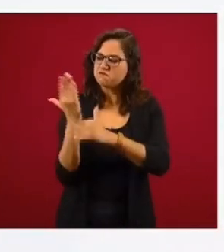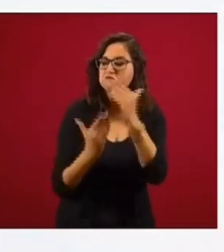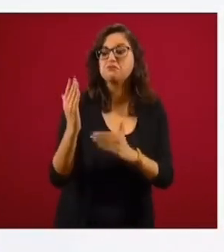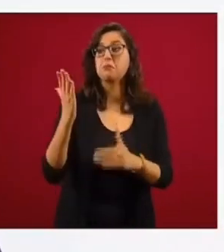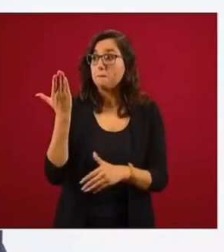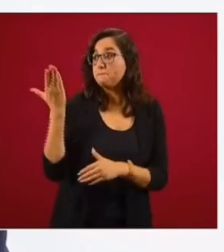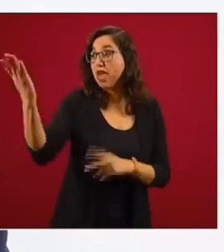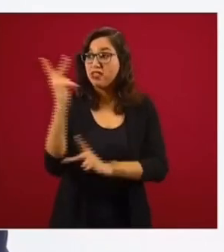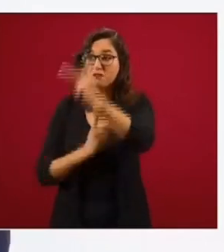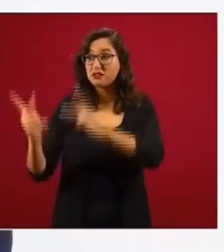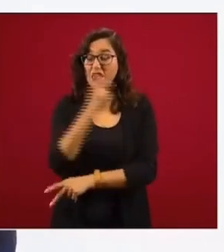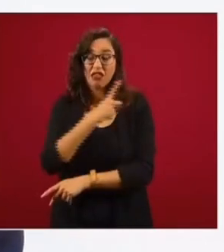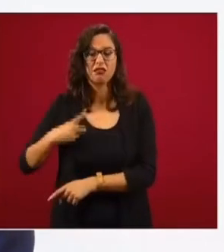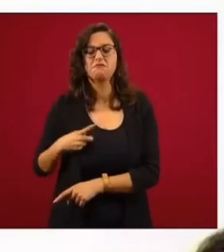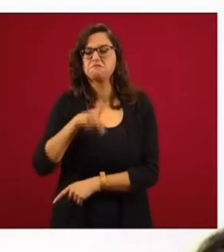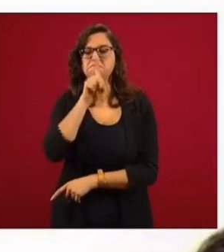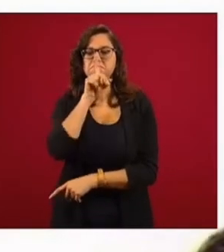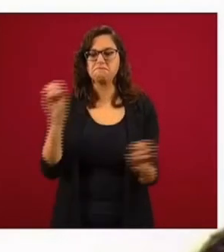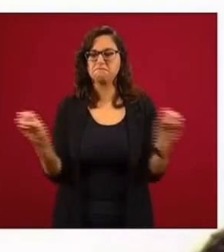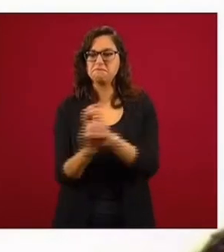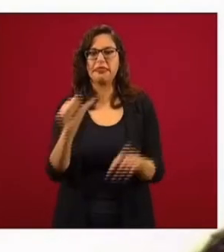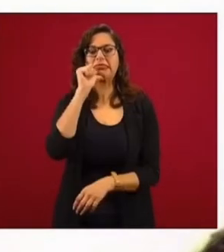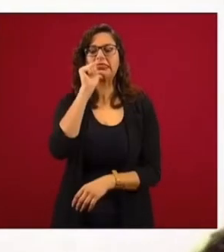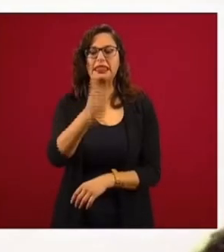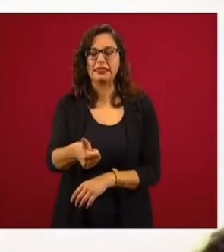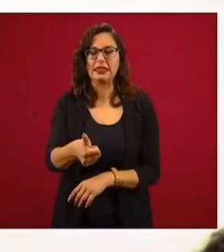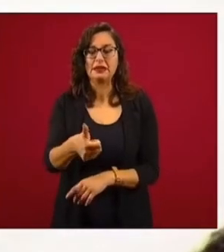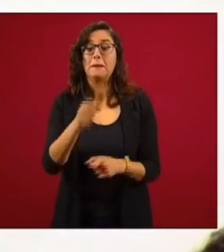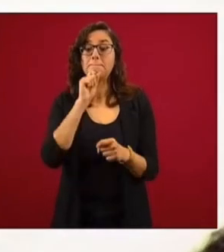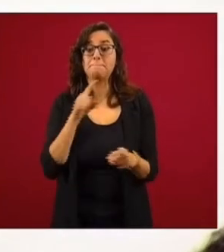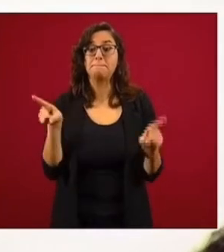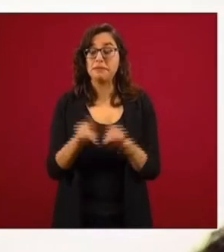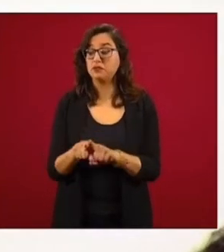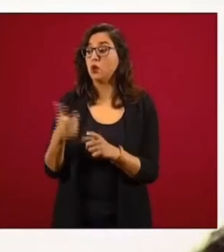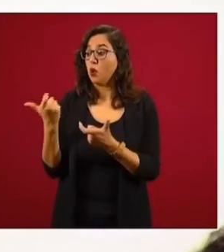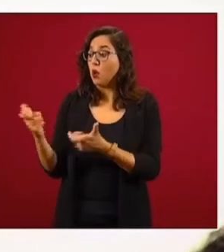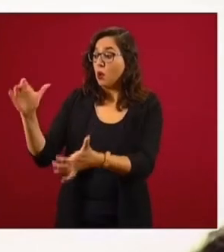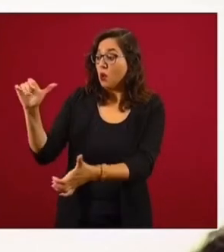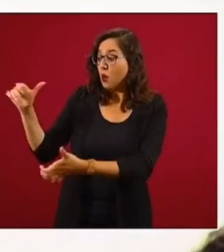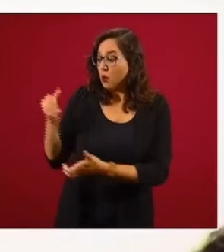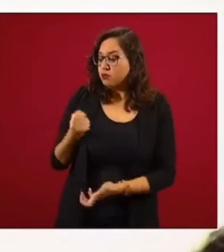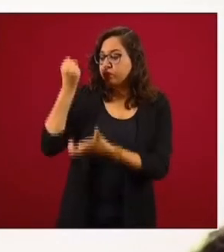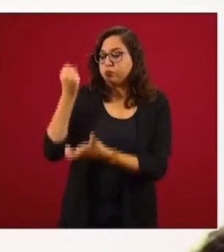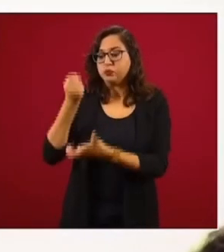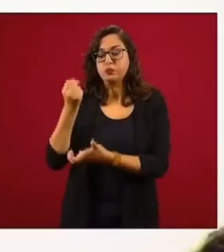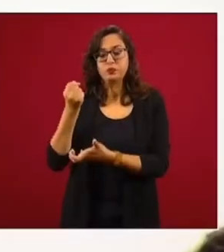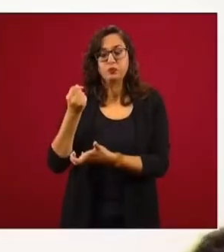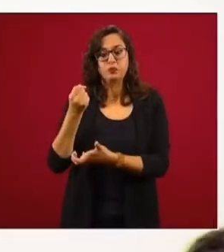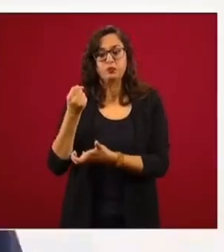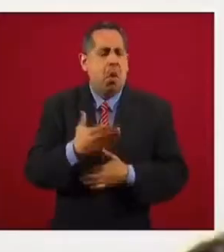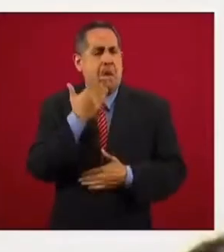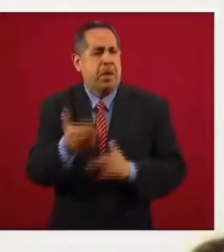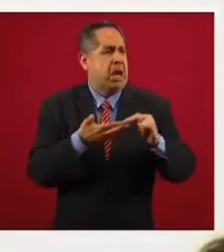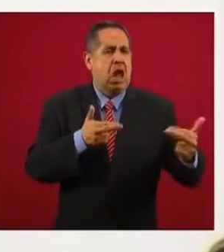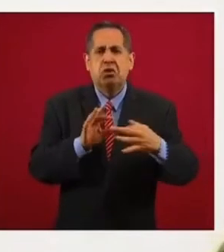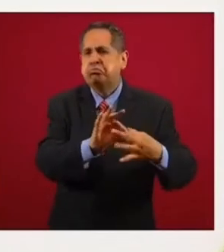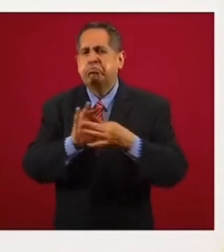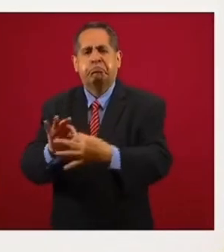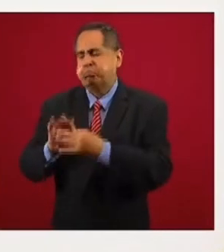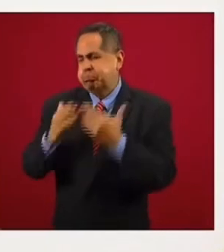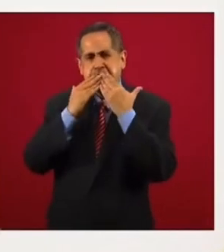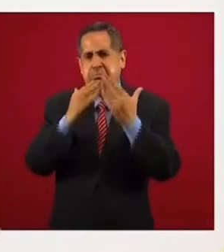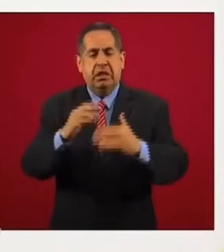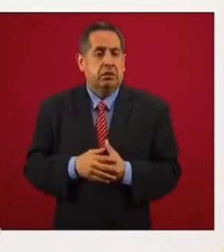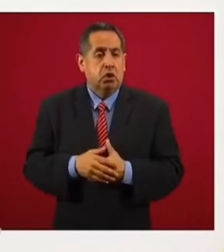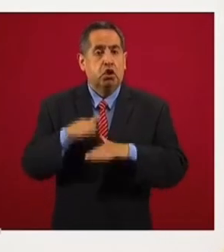sin contratar deuda adicional y sin destinar dinero público a rescates, entre comillas, inmorales. En materia de política exterior,